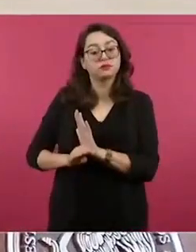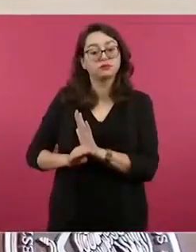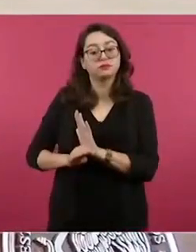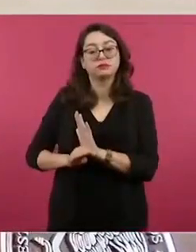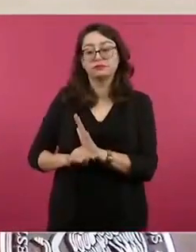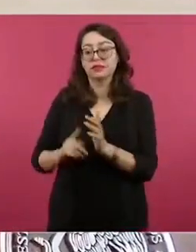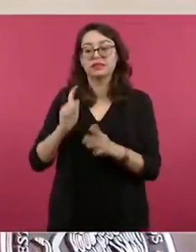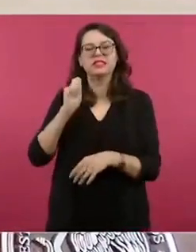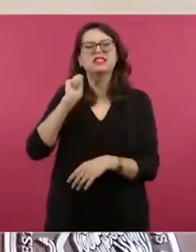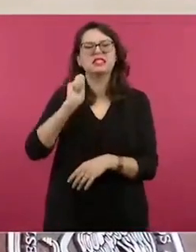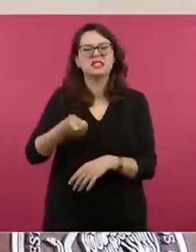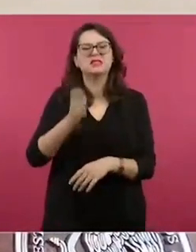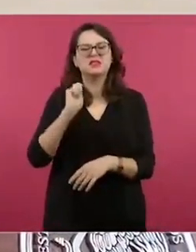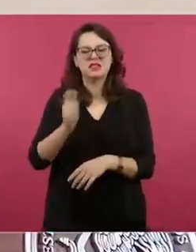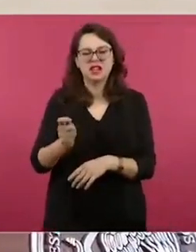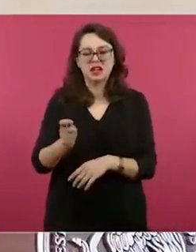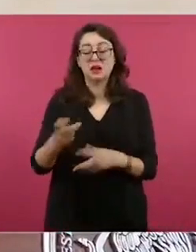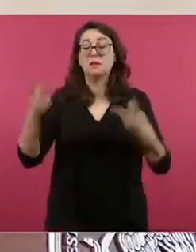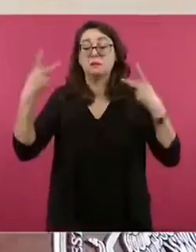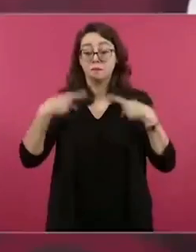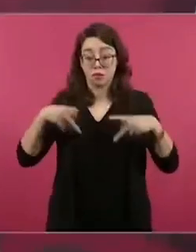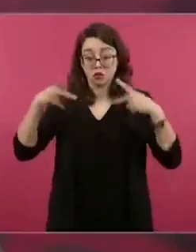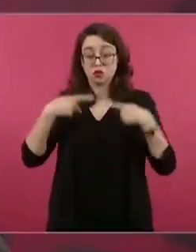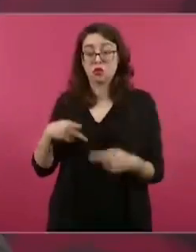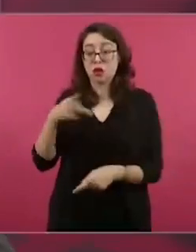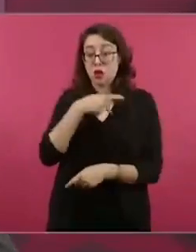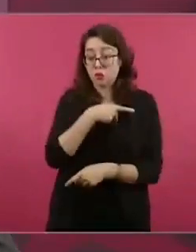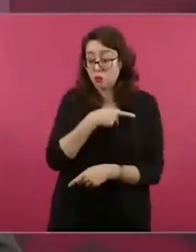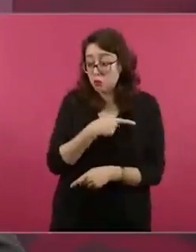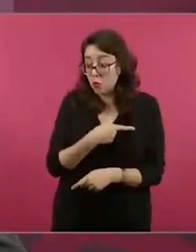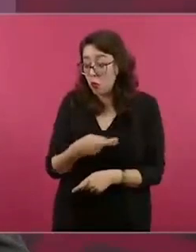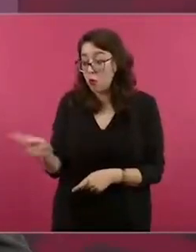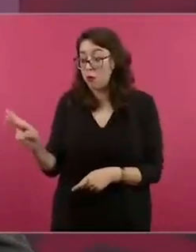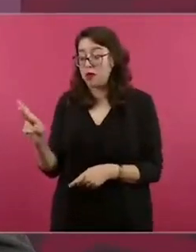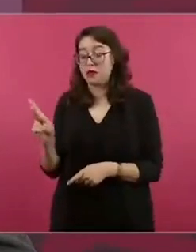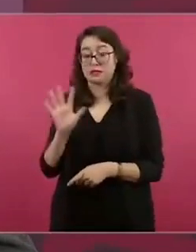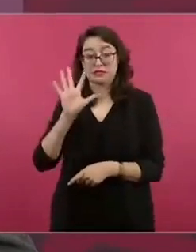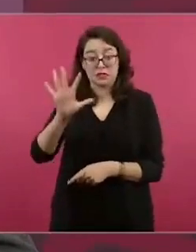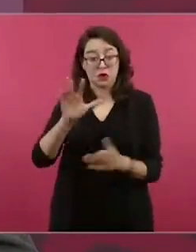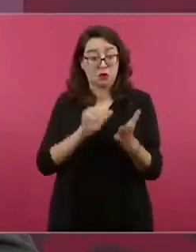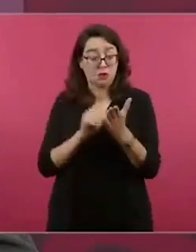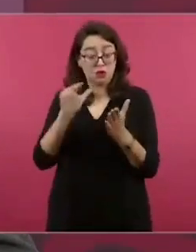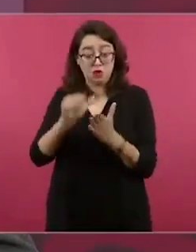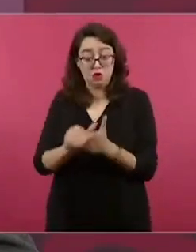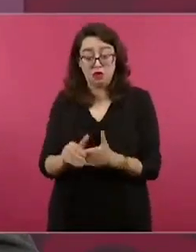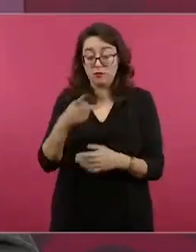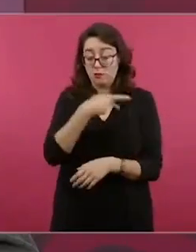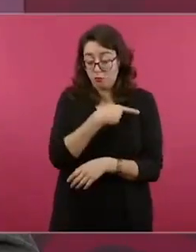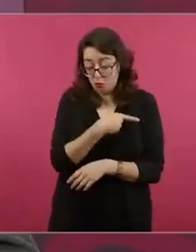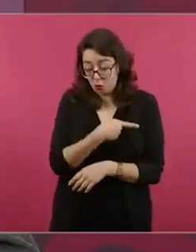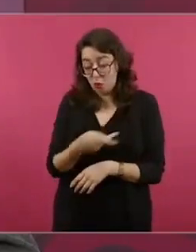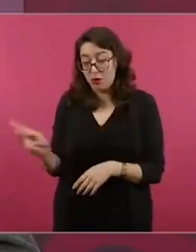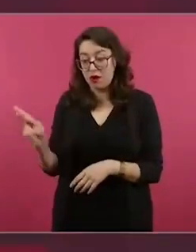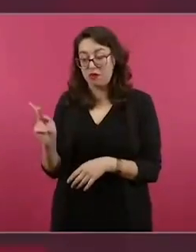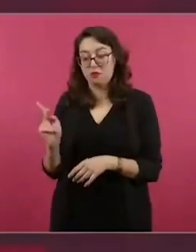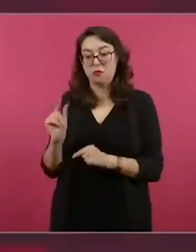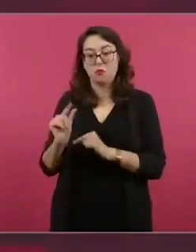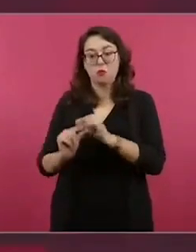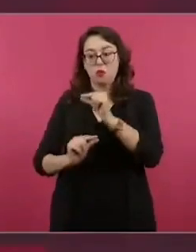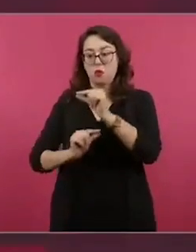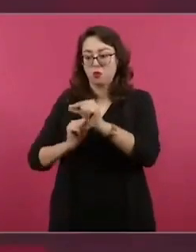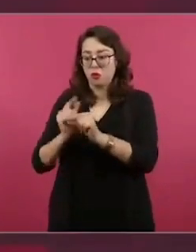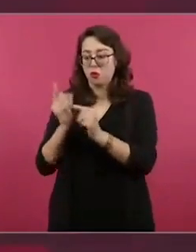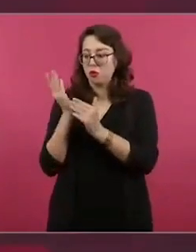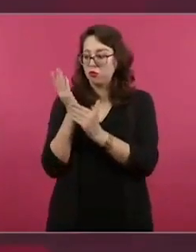Salen de la pobreza cinco millones de mexicanos. Pero